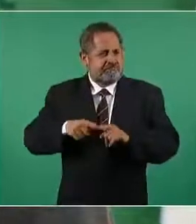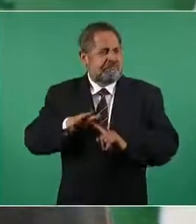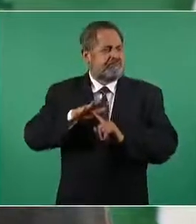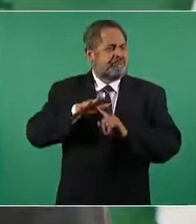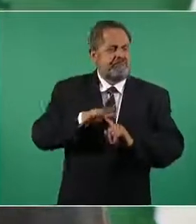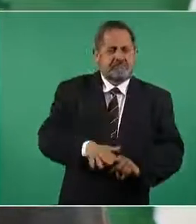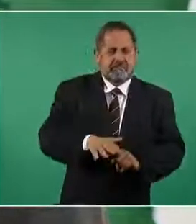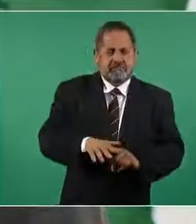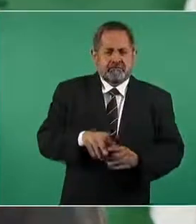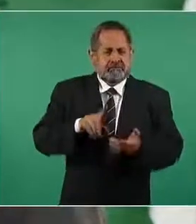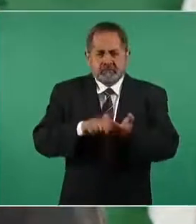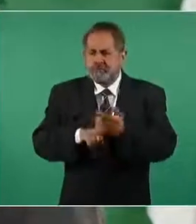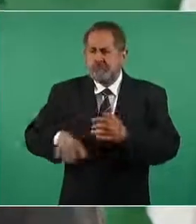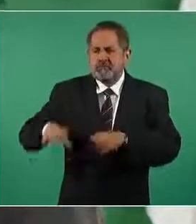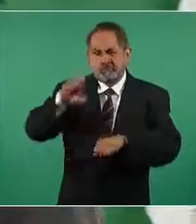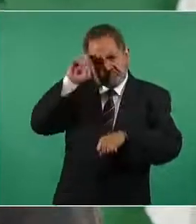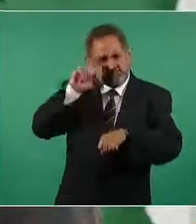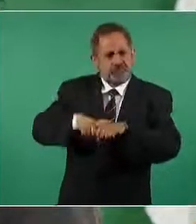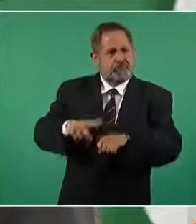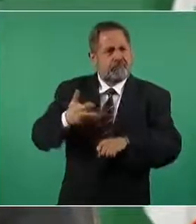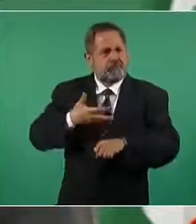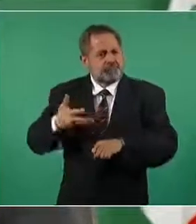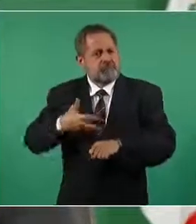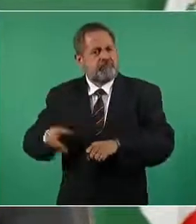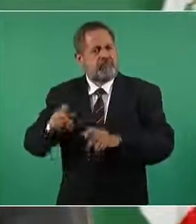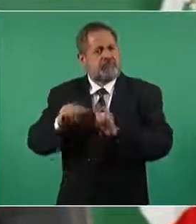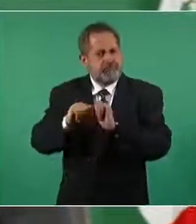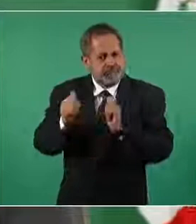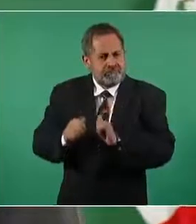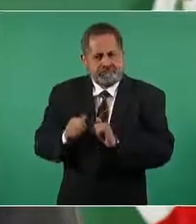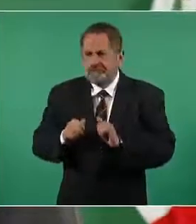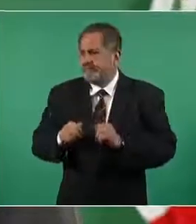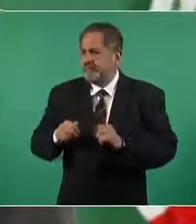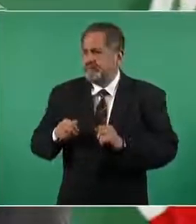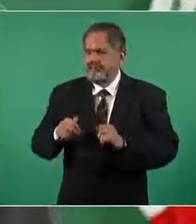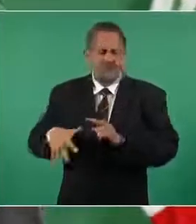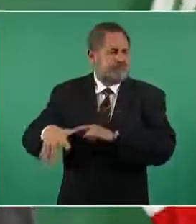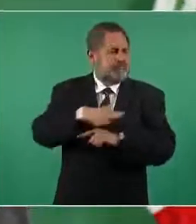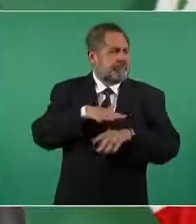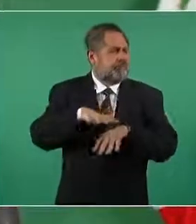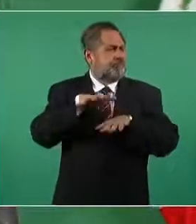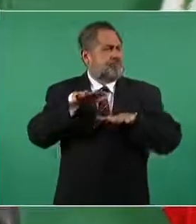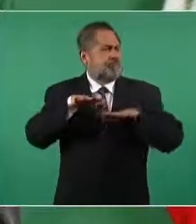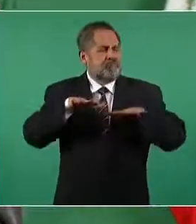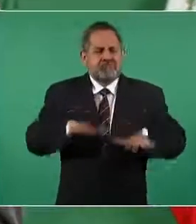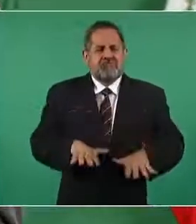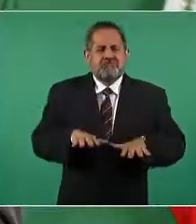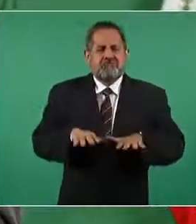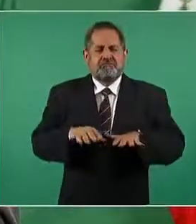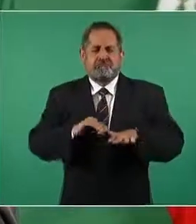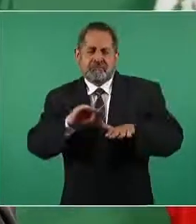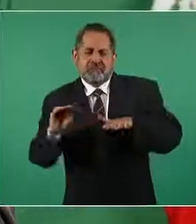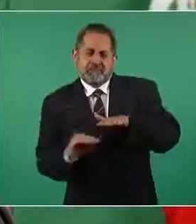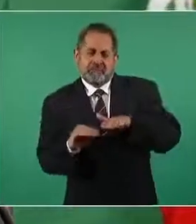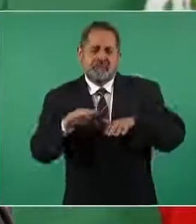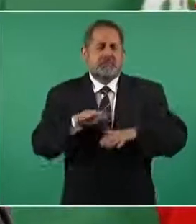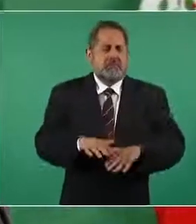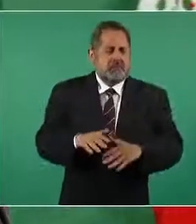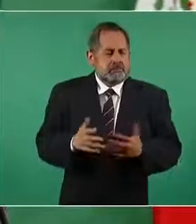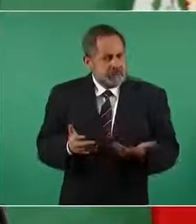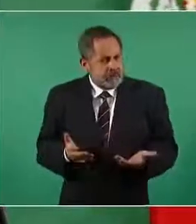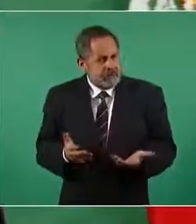artístico cultural de los pueblos